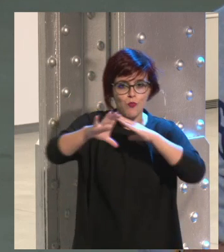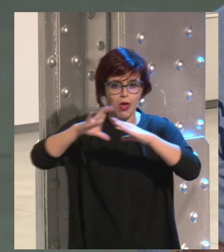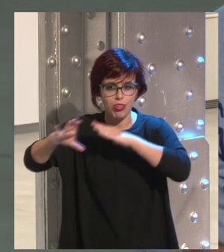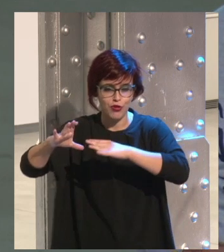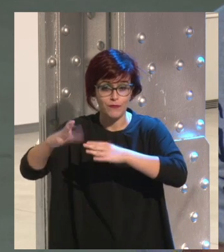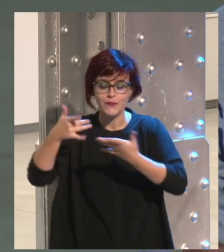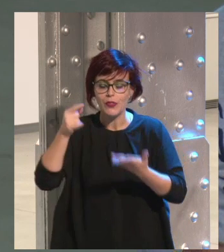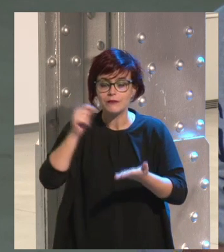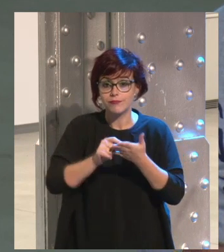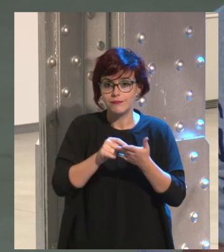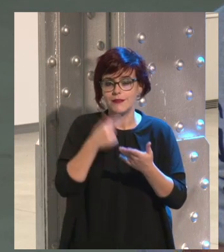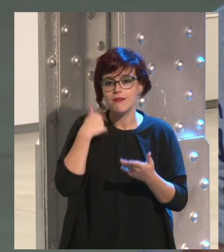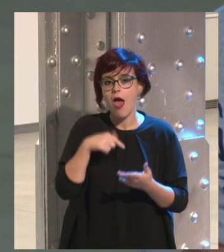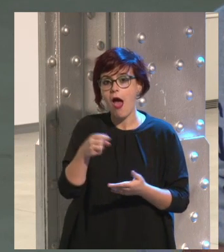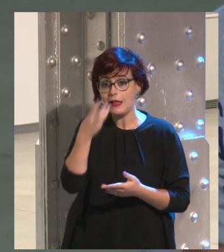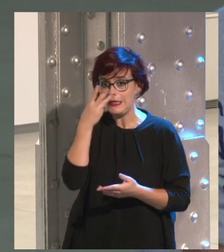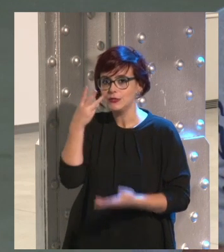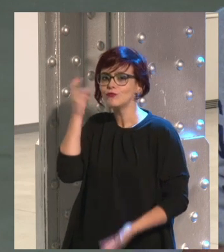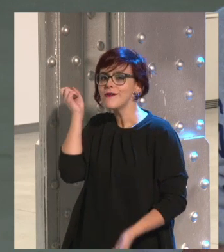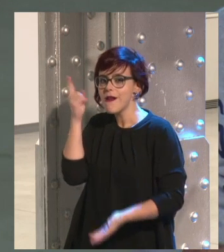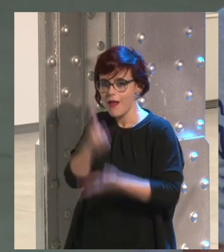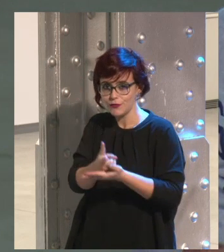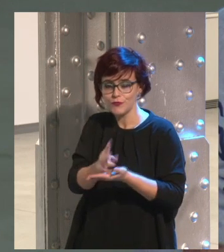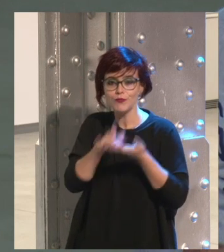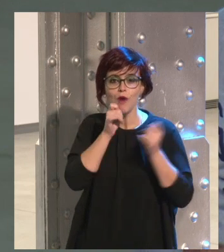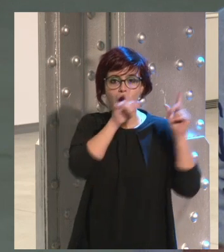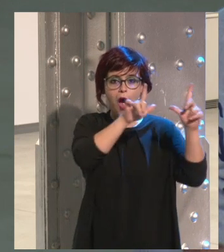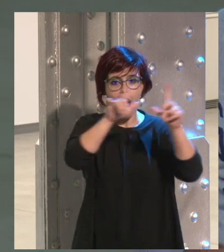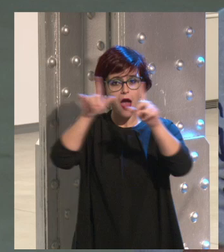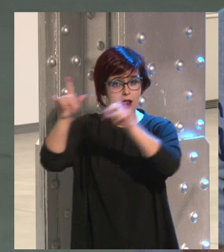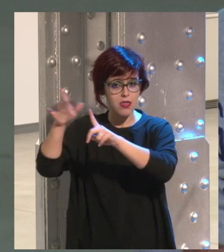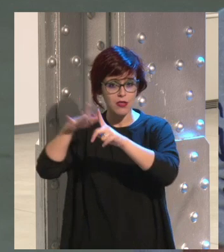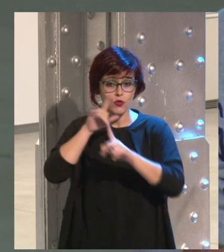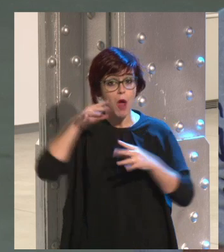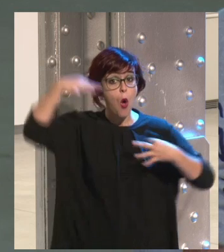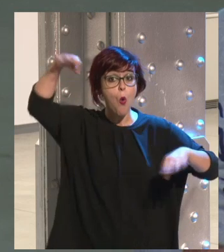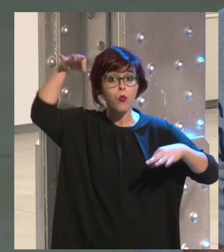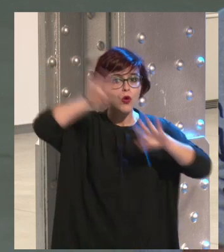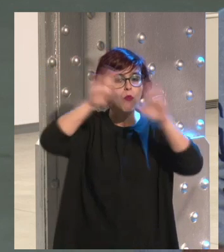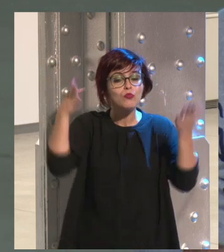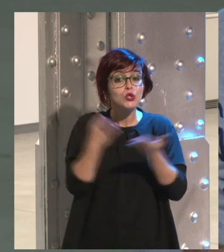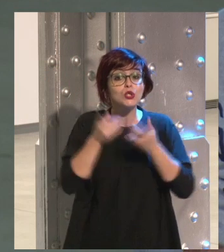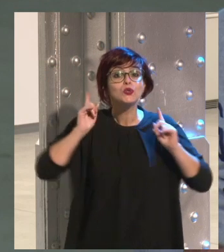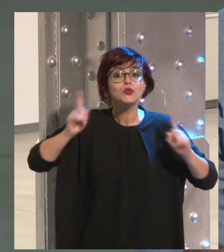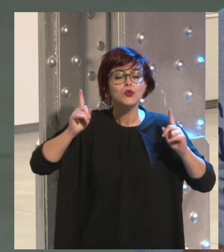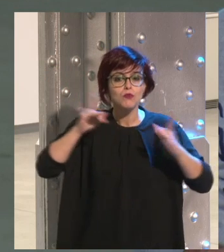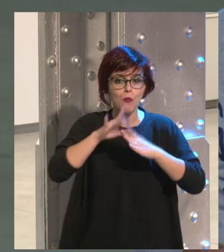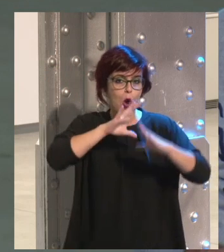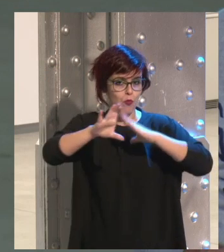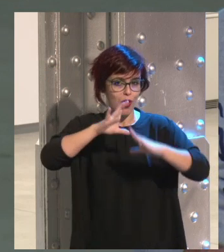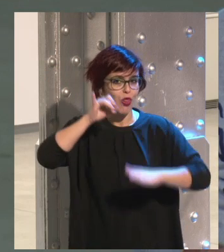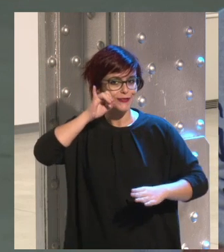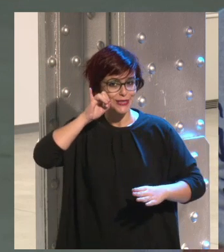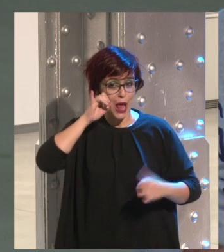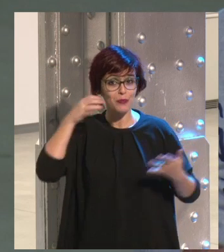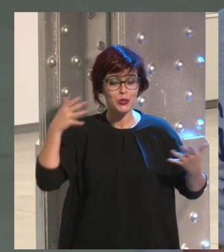Y a esa época apostaron por una galería que está aquí, la única Instagramer galerica en el mundo, una galería dedicada a la comunicación de Instagram.